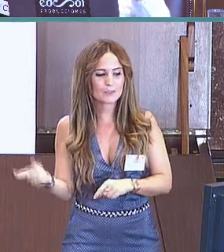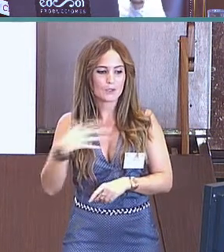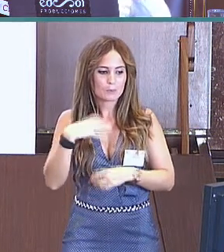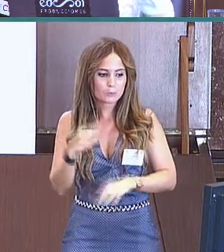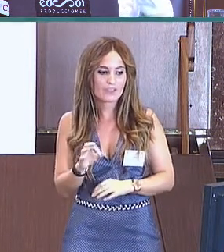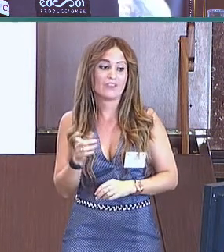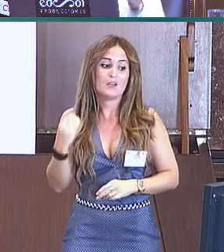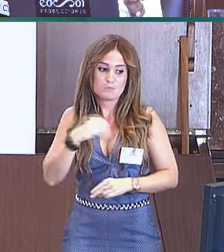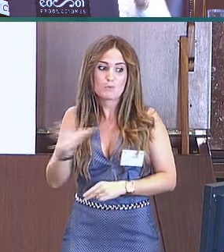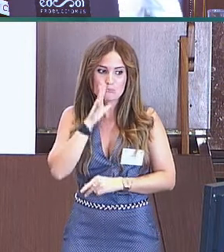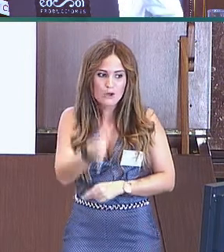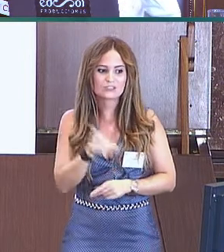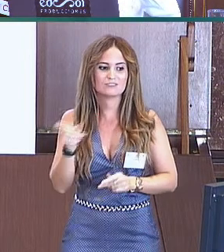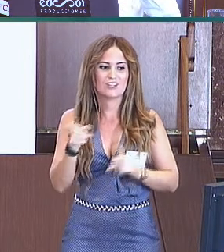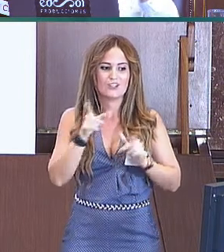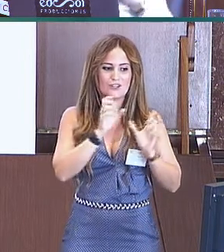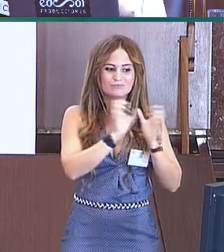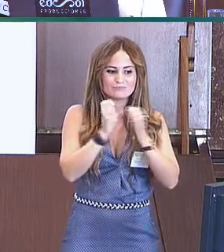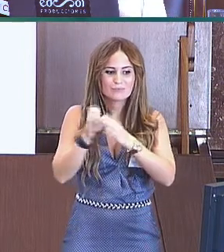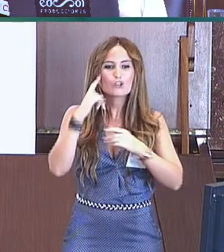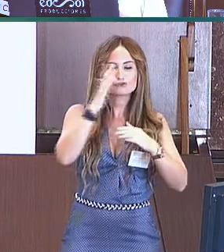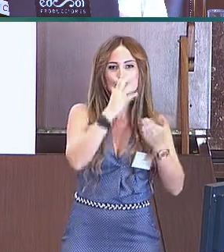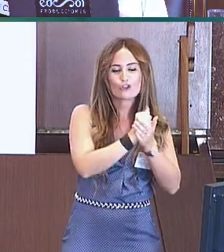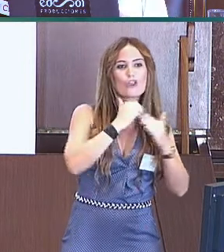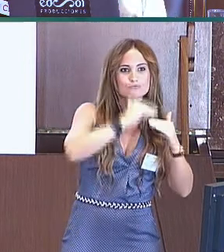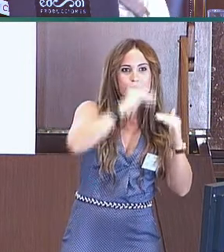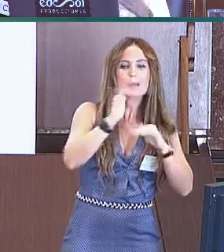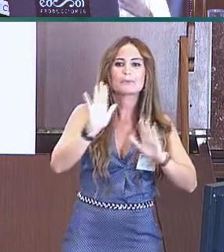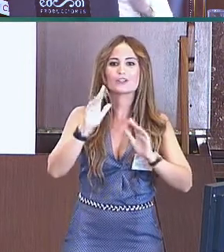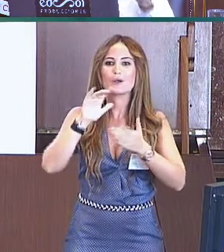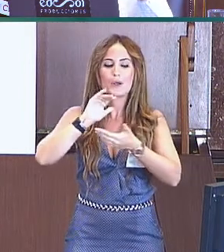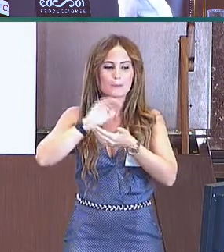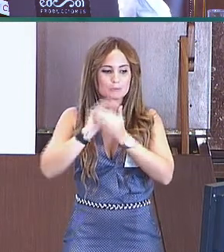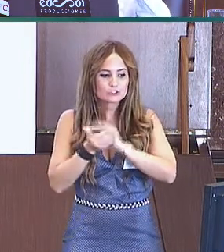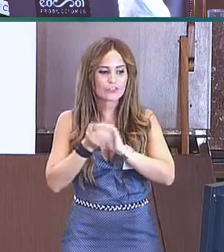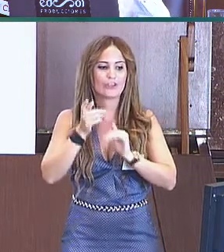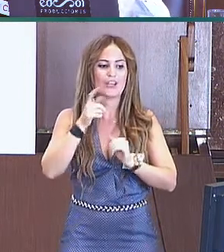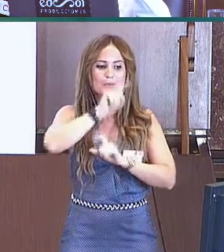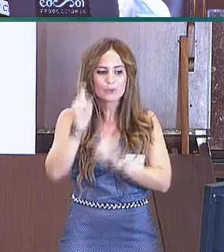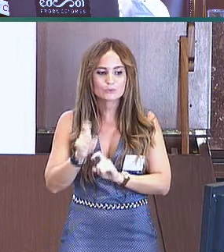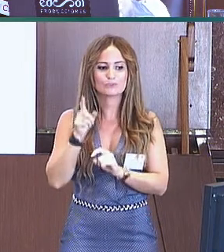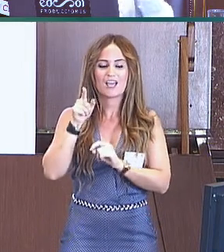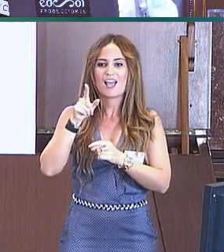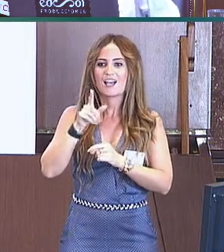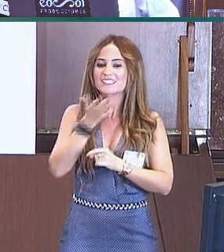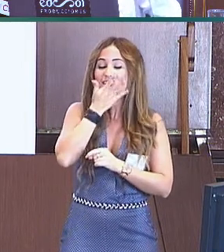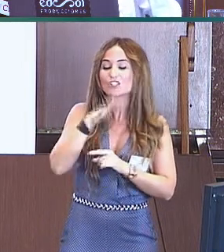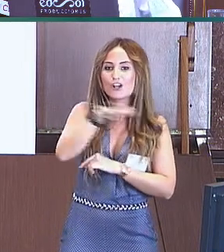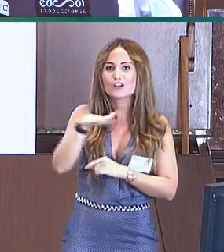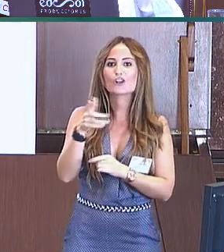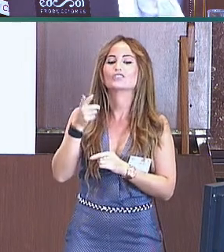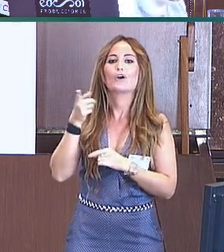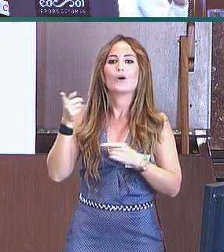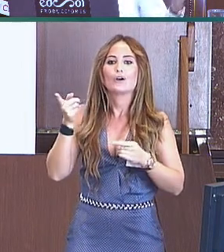pues claro, se nos desequilibra un poquito la evolución. Y encima es que en ese intervalo de 20 a 23 meses no hay ningún